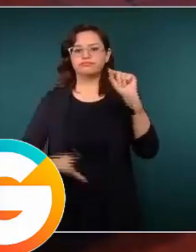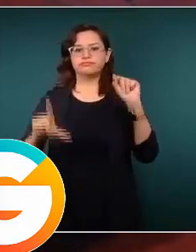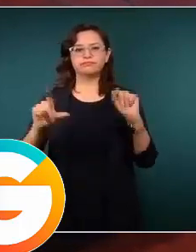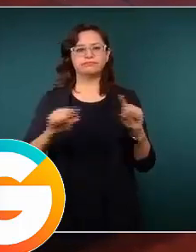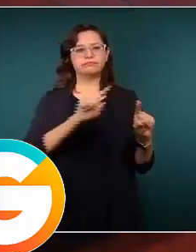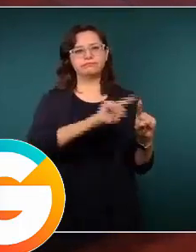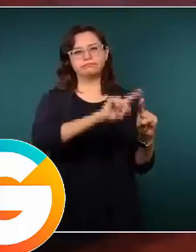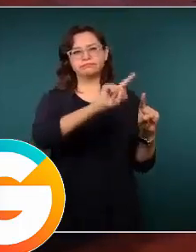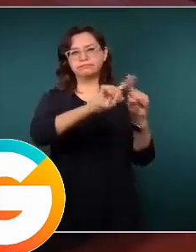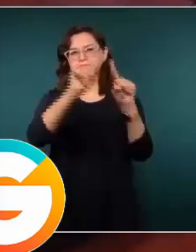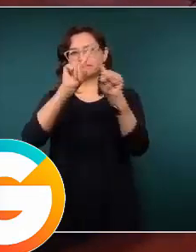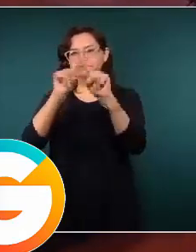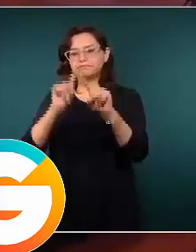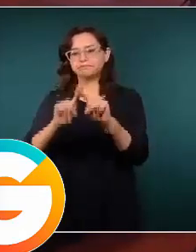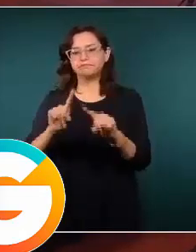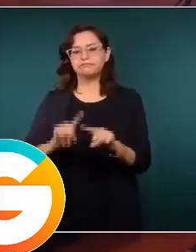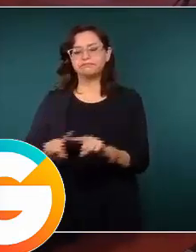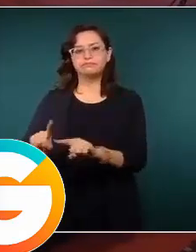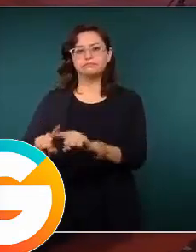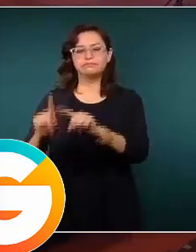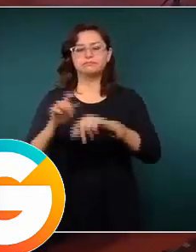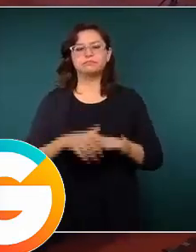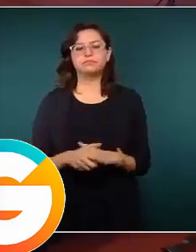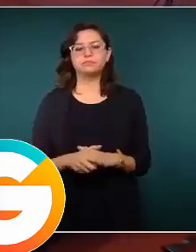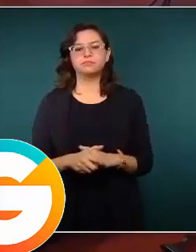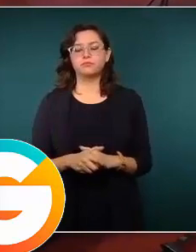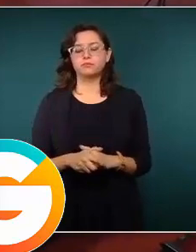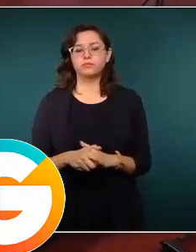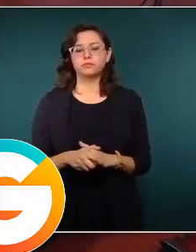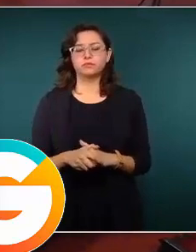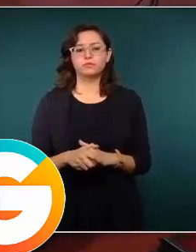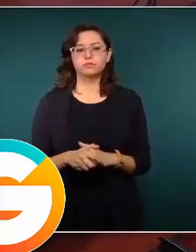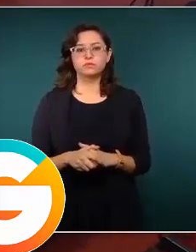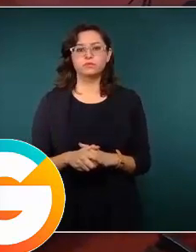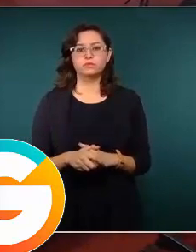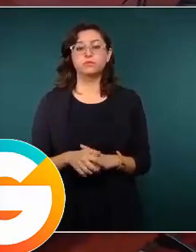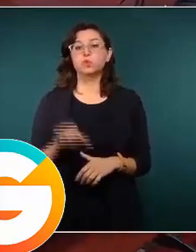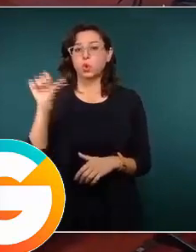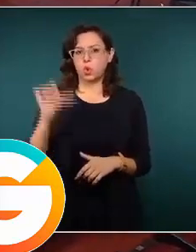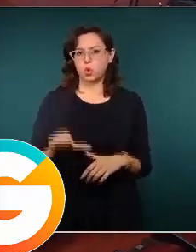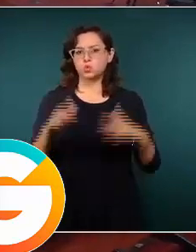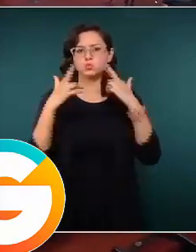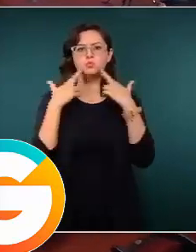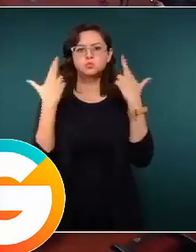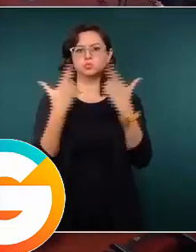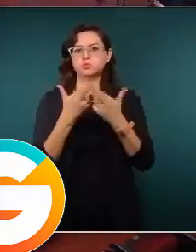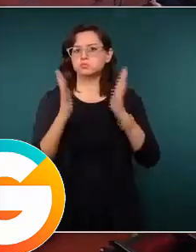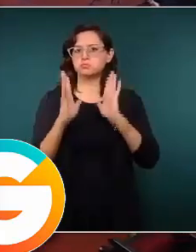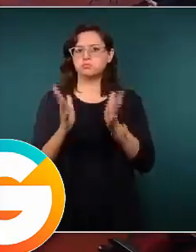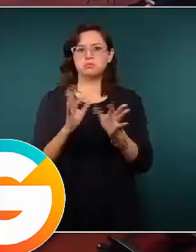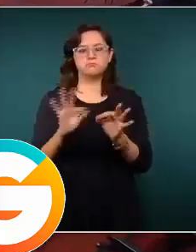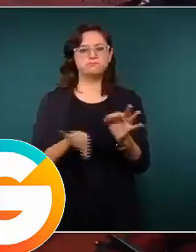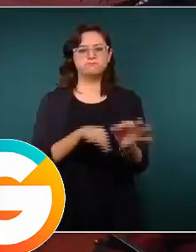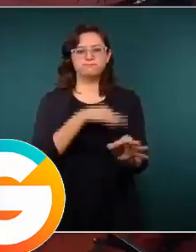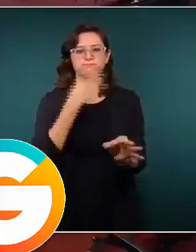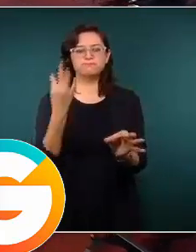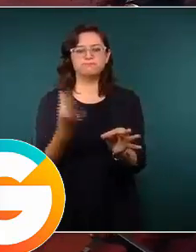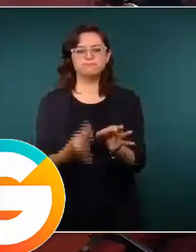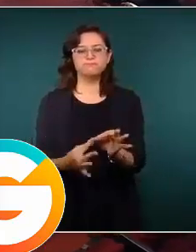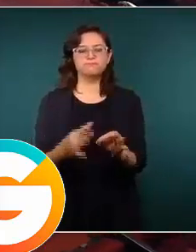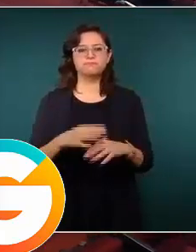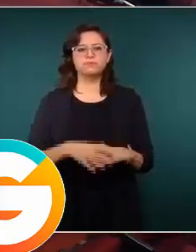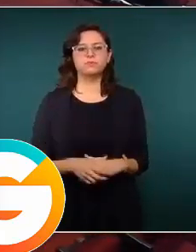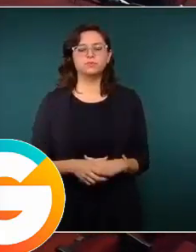Ya terminamos la reunión del día de hoy, estamos